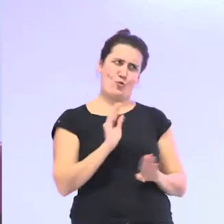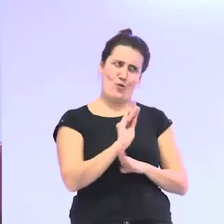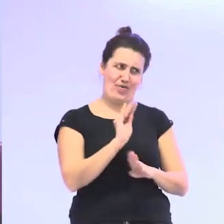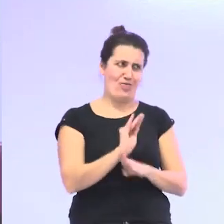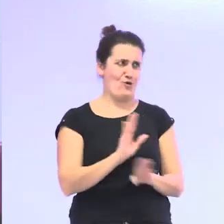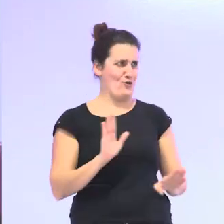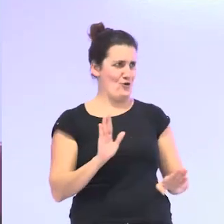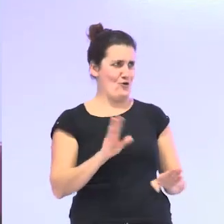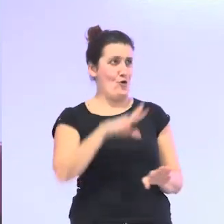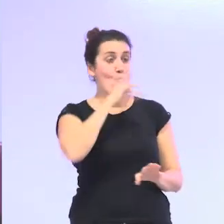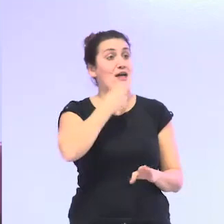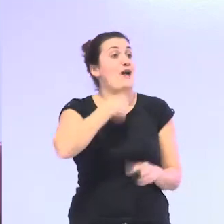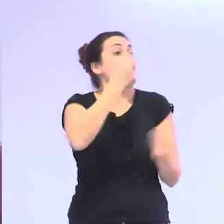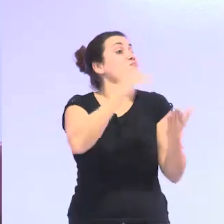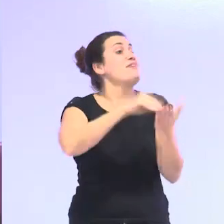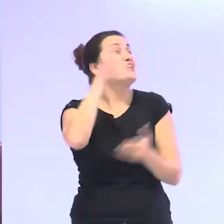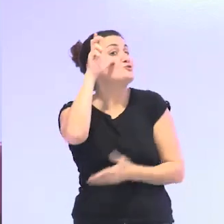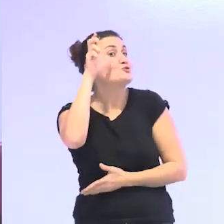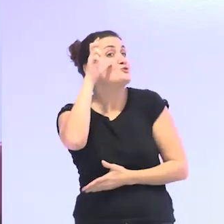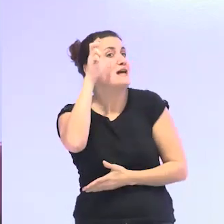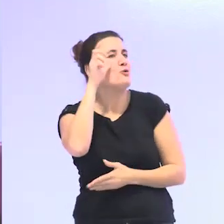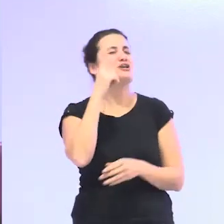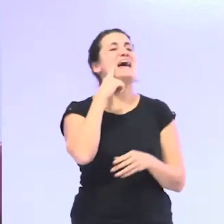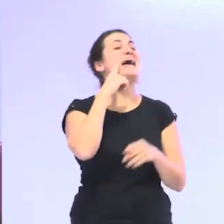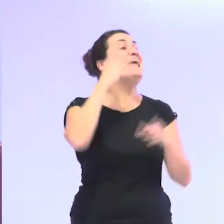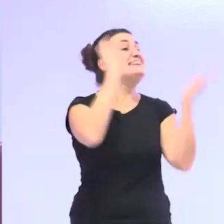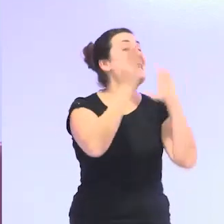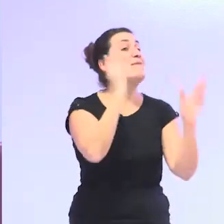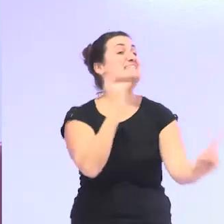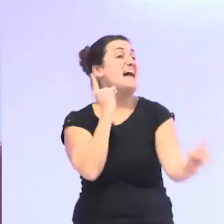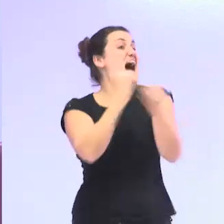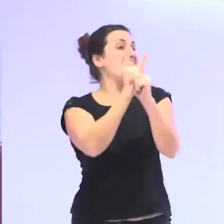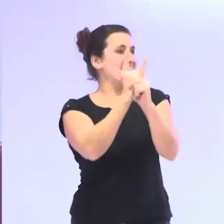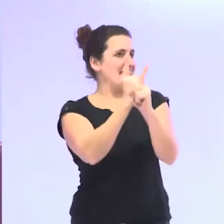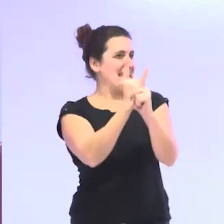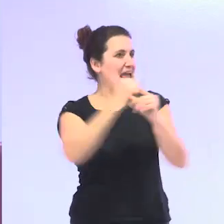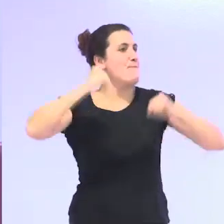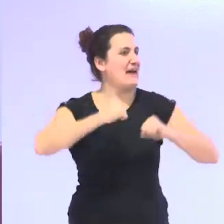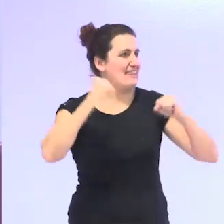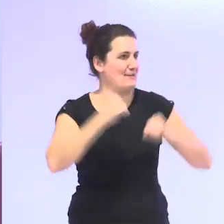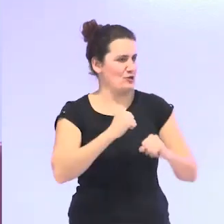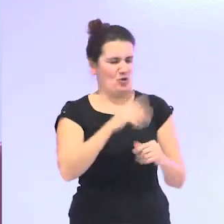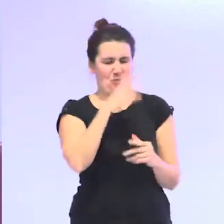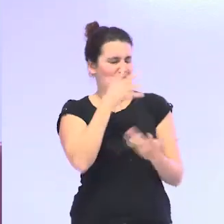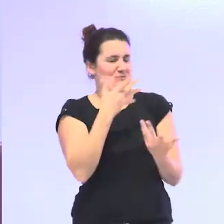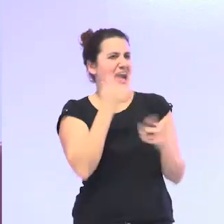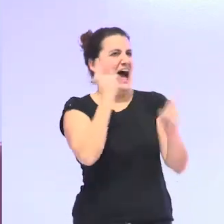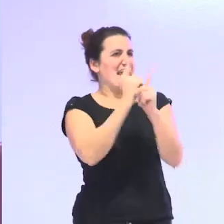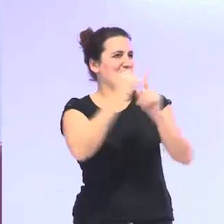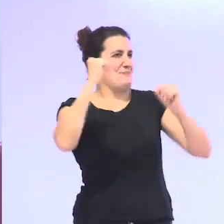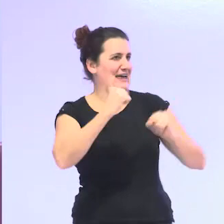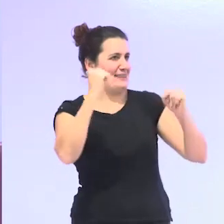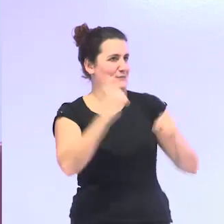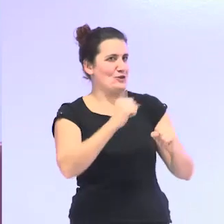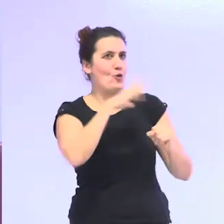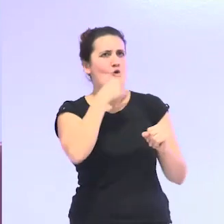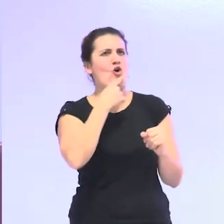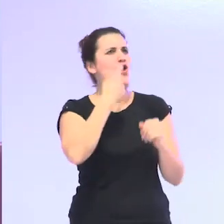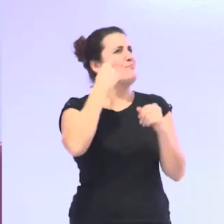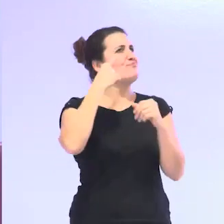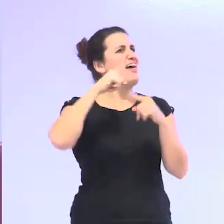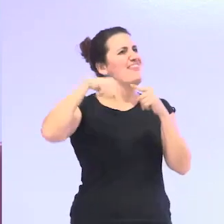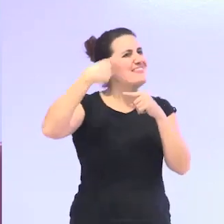mucho cuidado cuando escuchamos las terapias anti-envejecimiento porque al final ese anti-envejecimiento tiene más